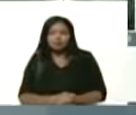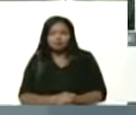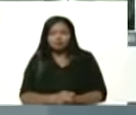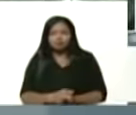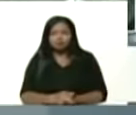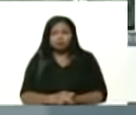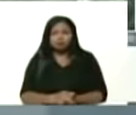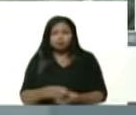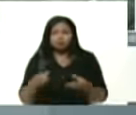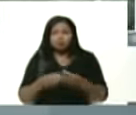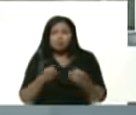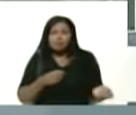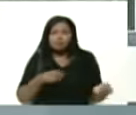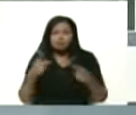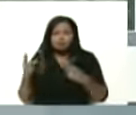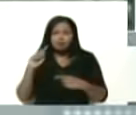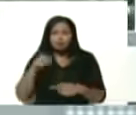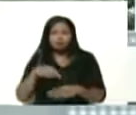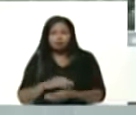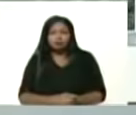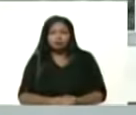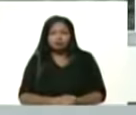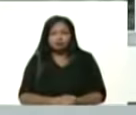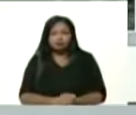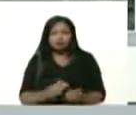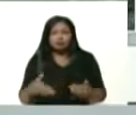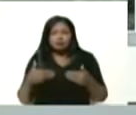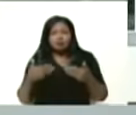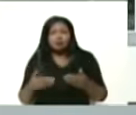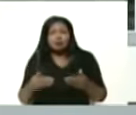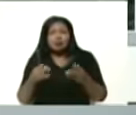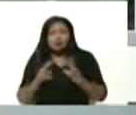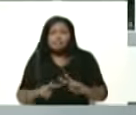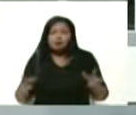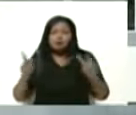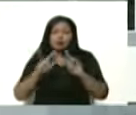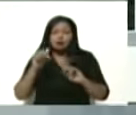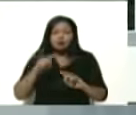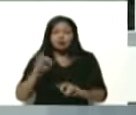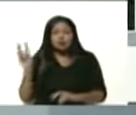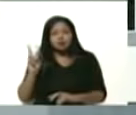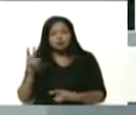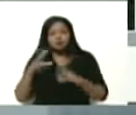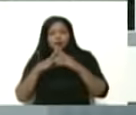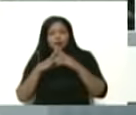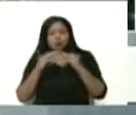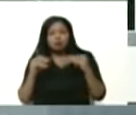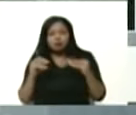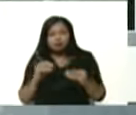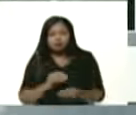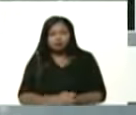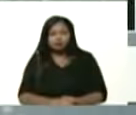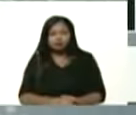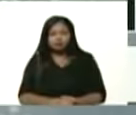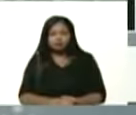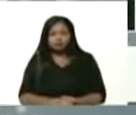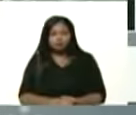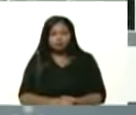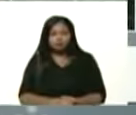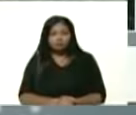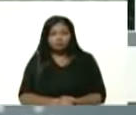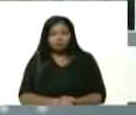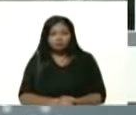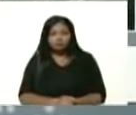importadas y darle valor agregado aquí en Venezuela a todo a todo mientras